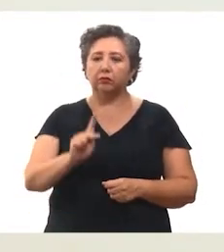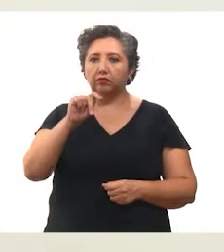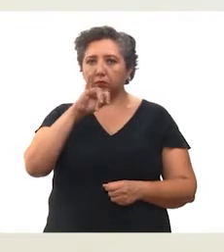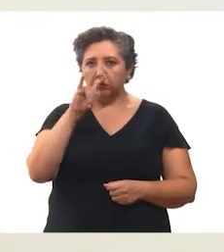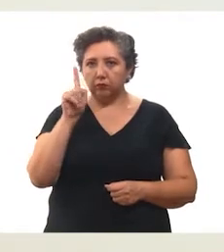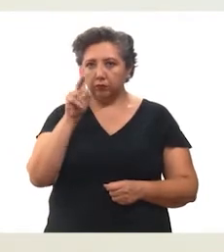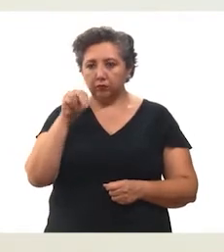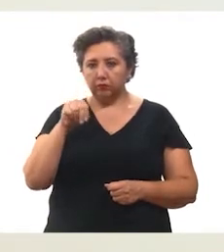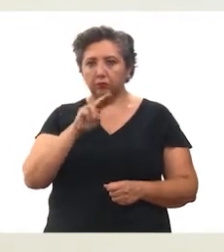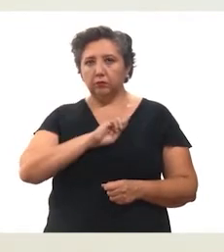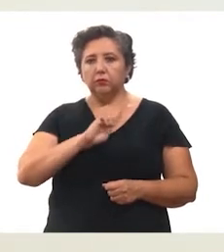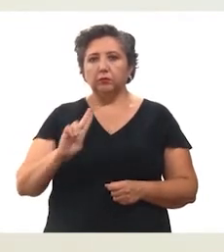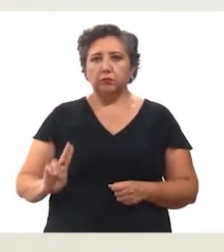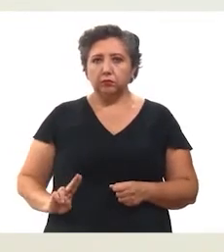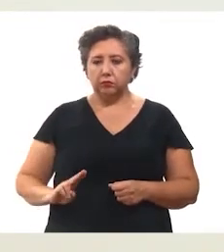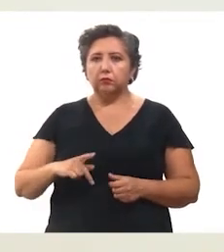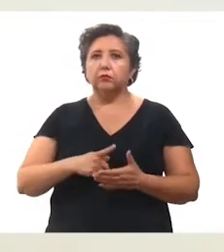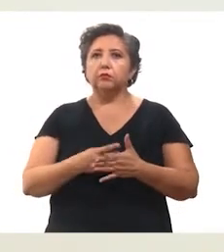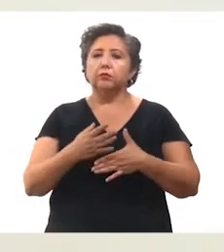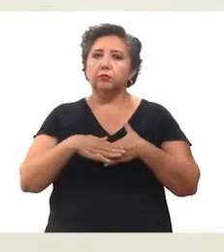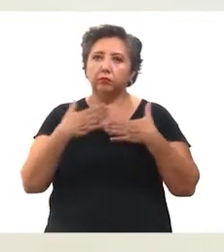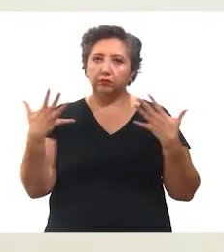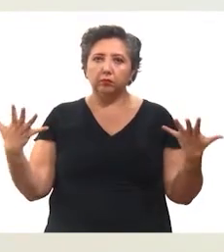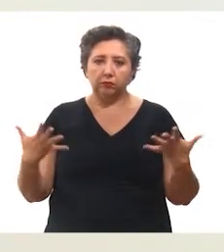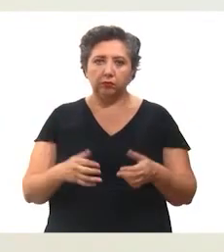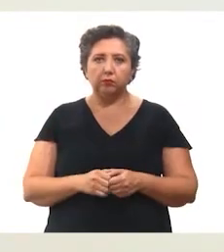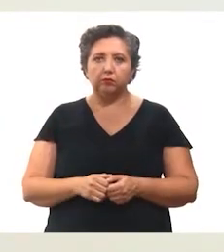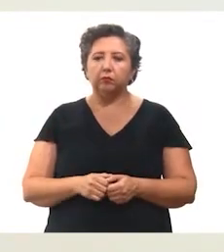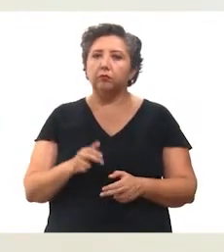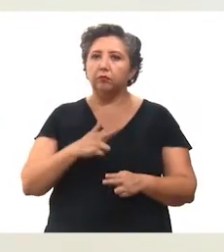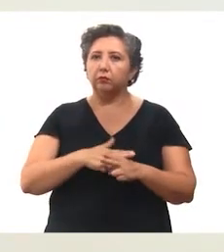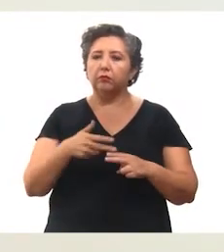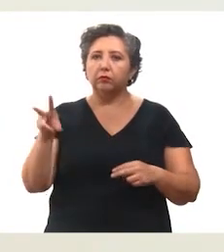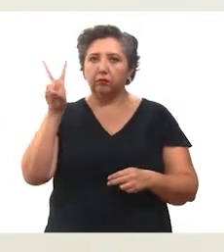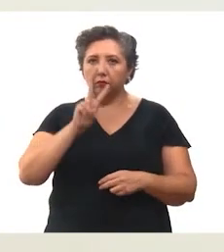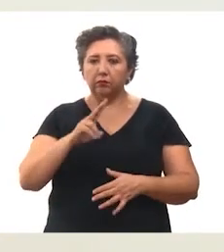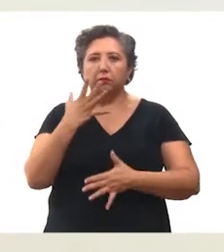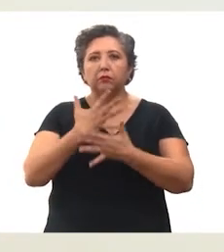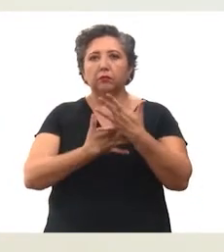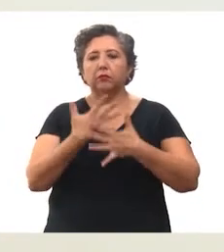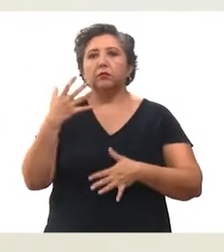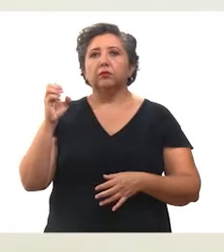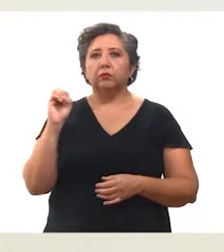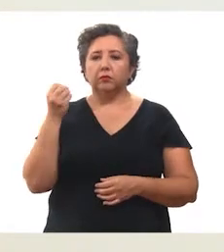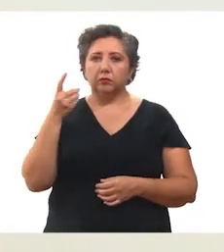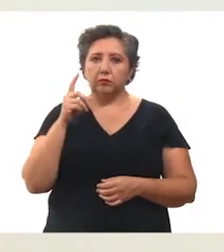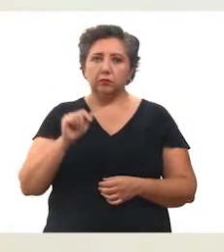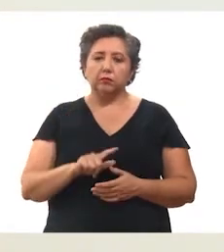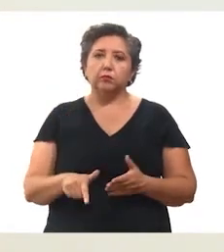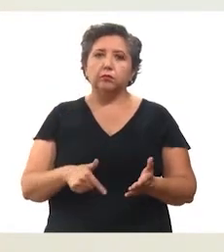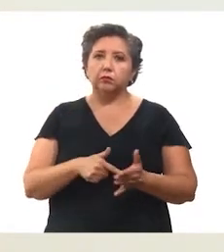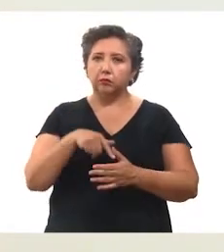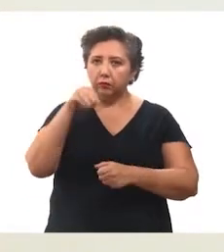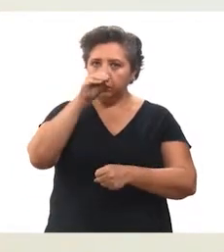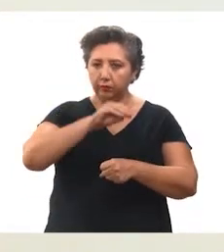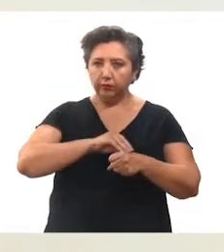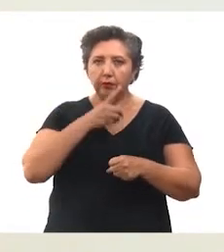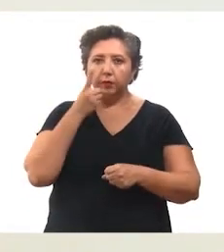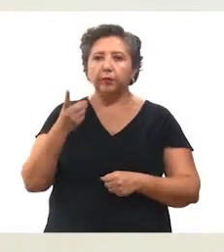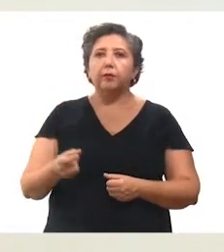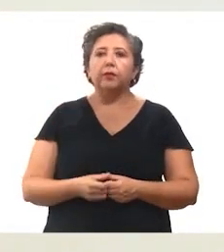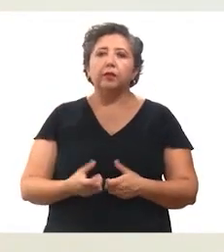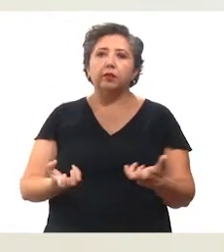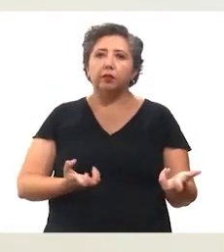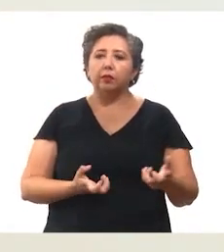de Ticimín y Humán, proceso que se llevará a cabo hasta el viernes 15 de octubre en los módulos habilitados en el